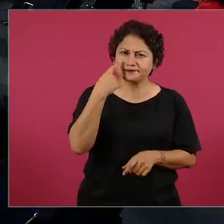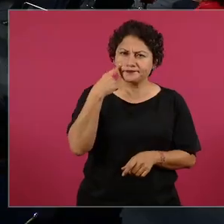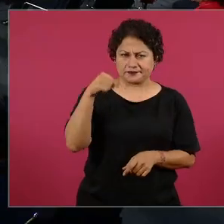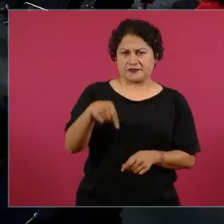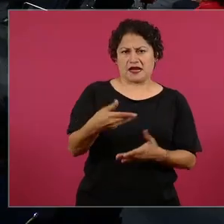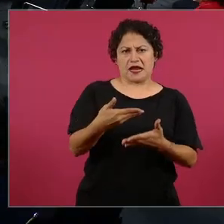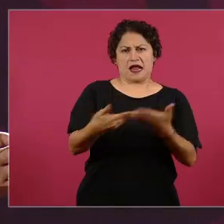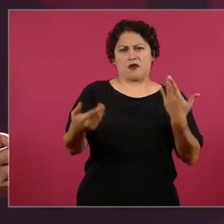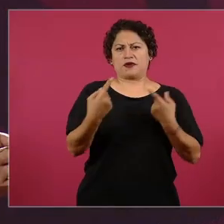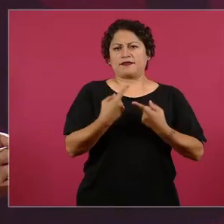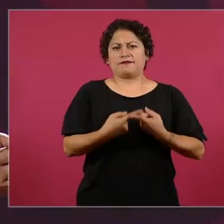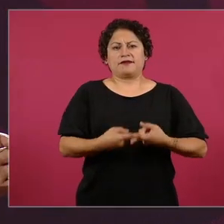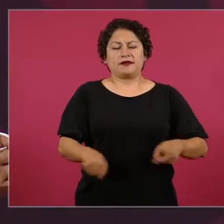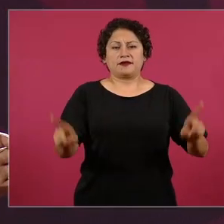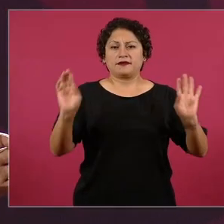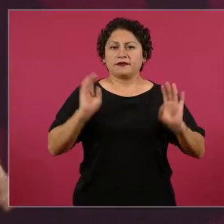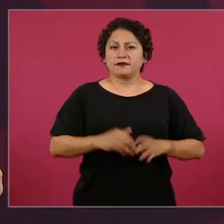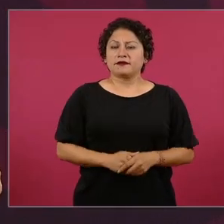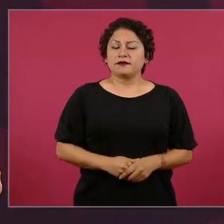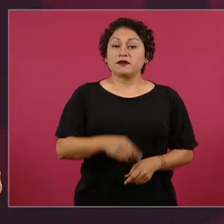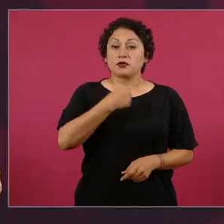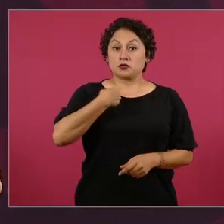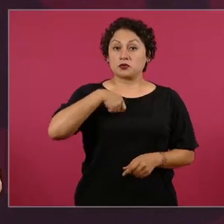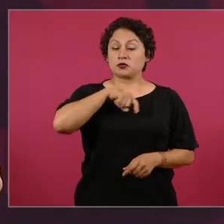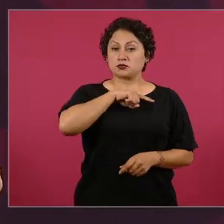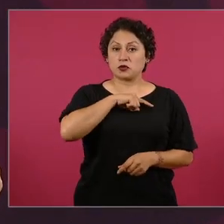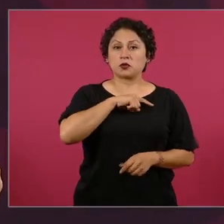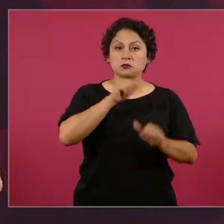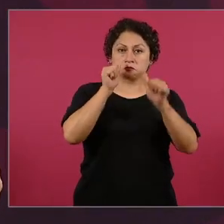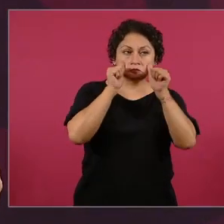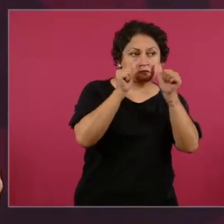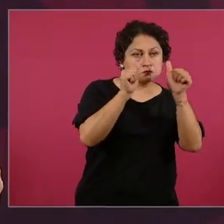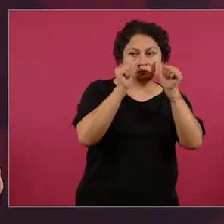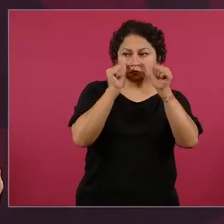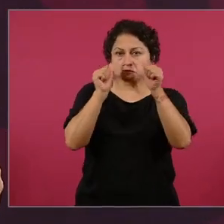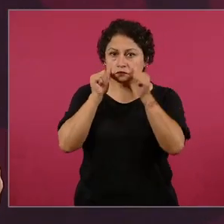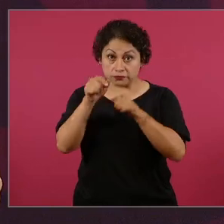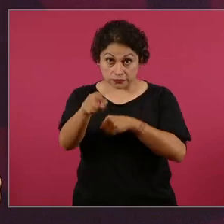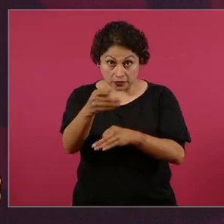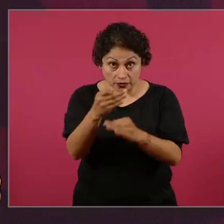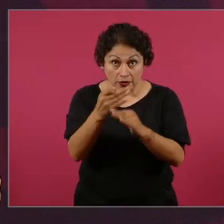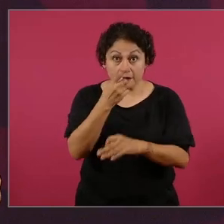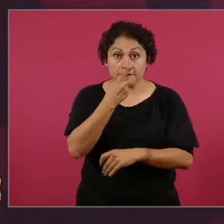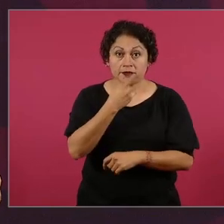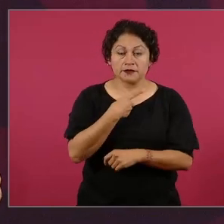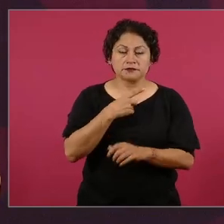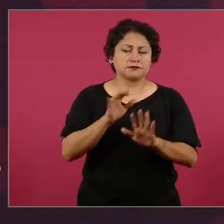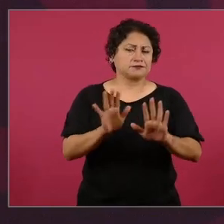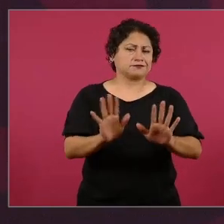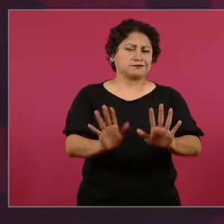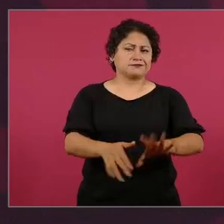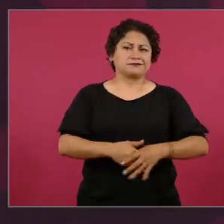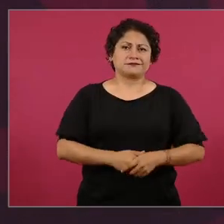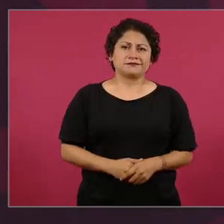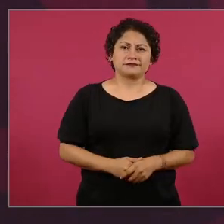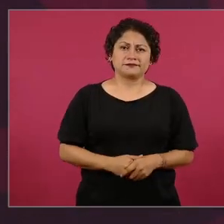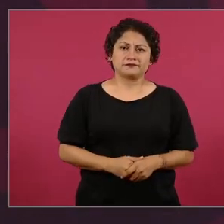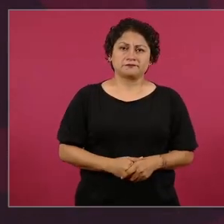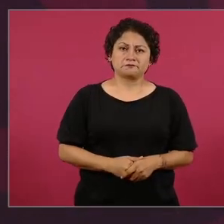Estamos pendientes y esto que estás planteando se va a